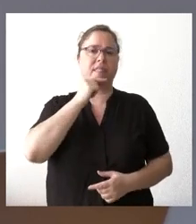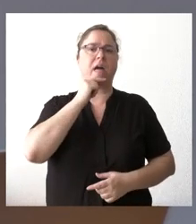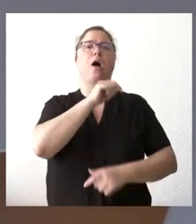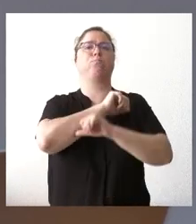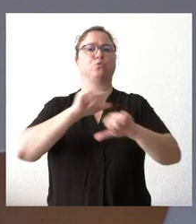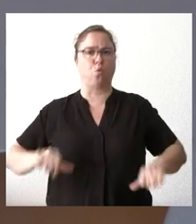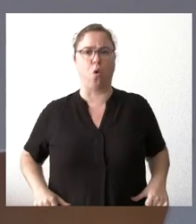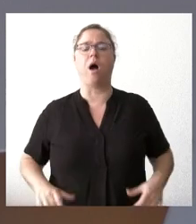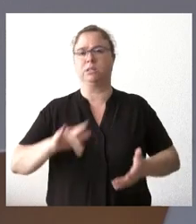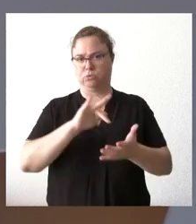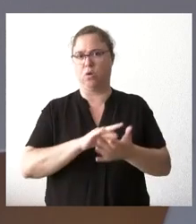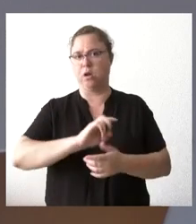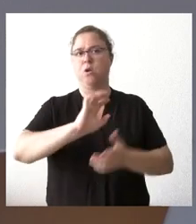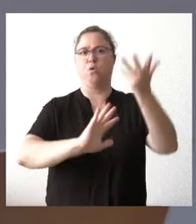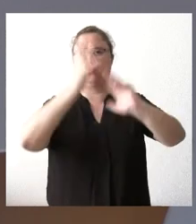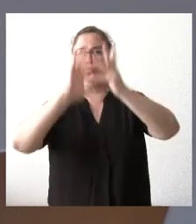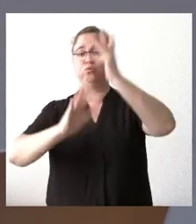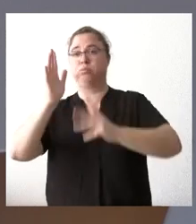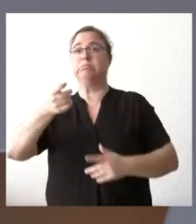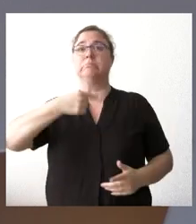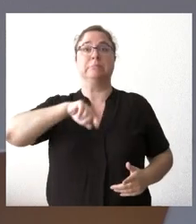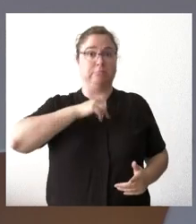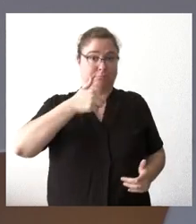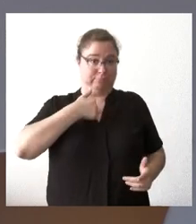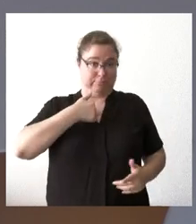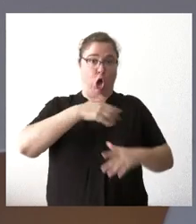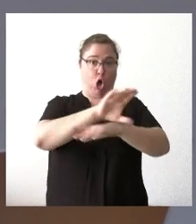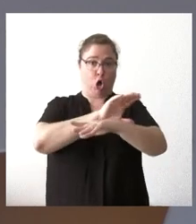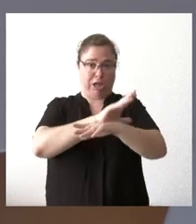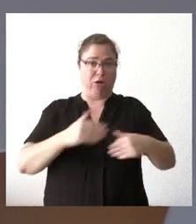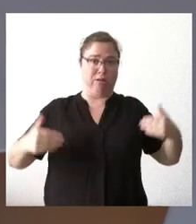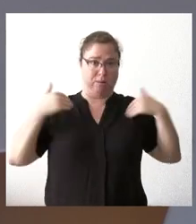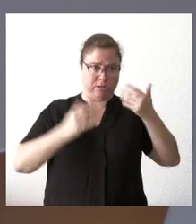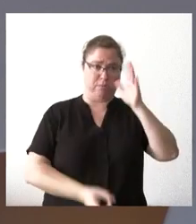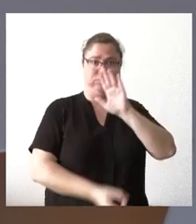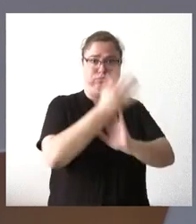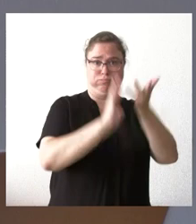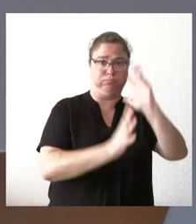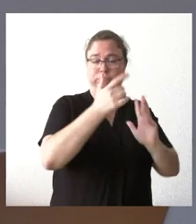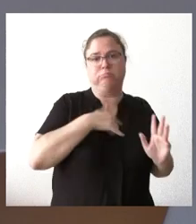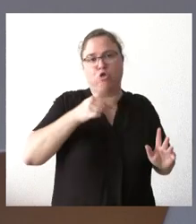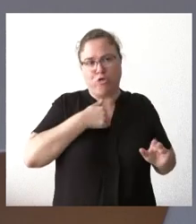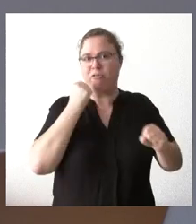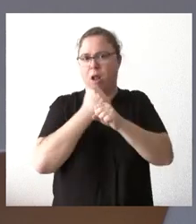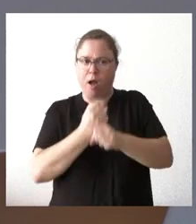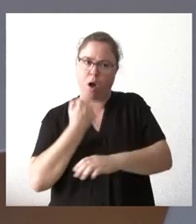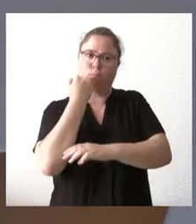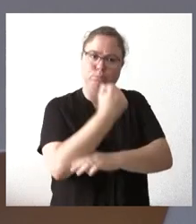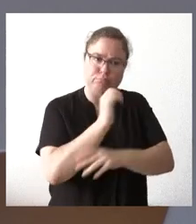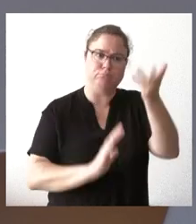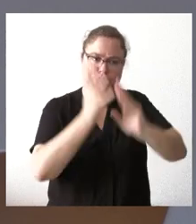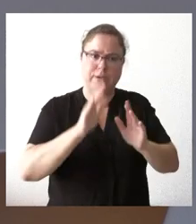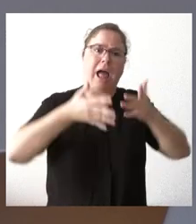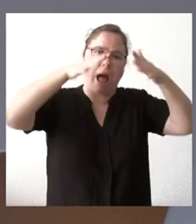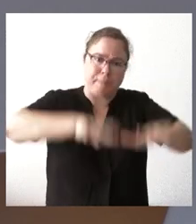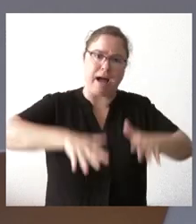y que, a vida cuenta, que el consejero no ha ocasionado los incendios forestales, sino que trabaja junto con el operativo de la Junta de Castilla y de todas las administraciones en